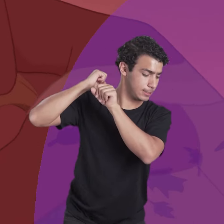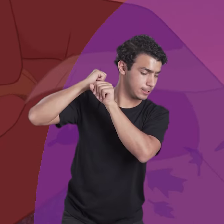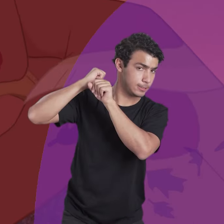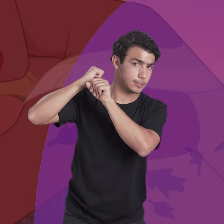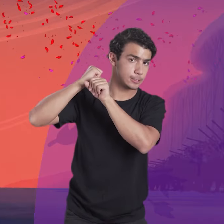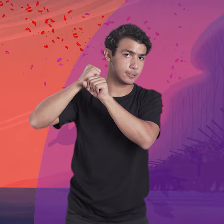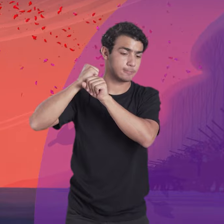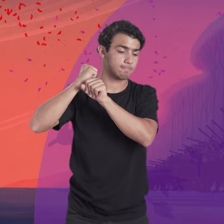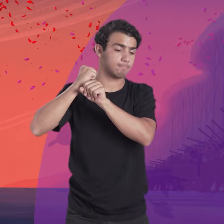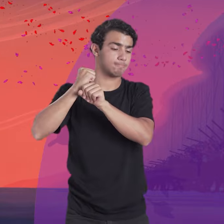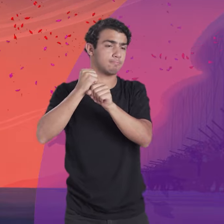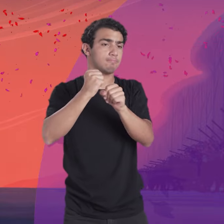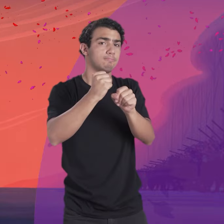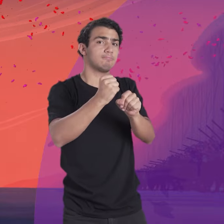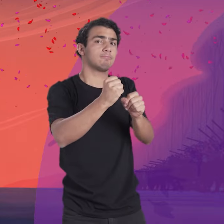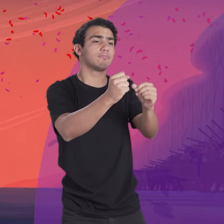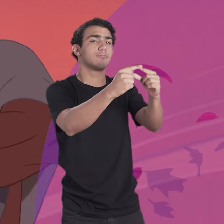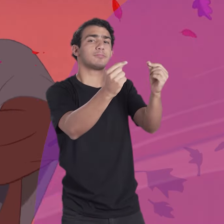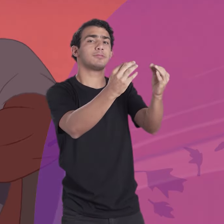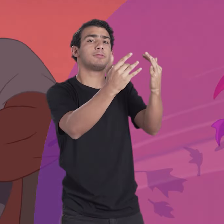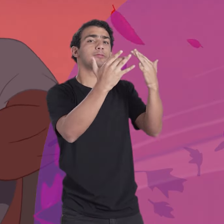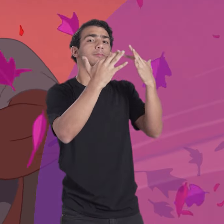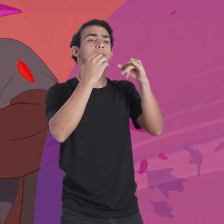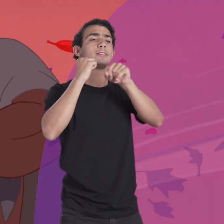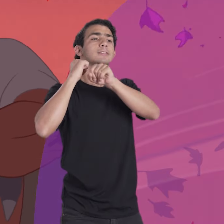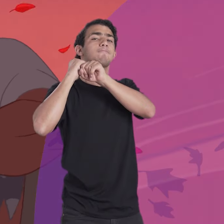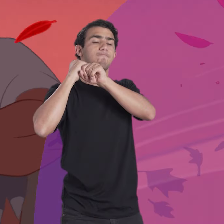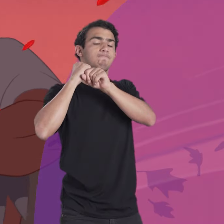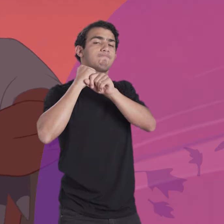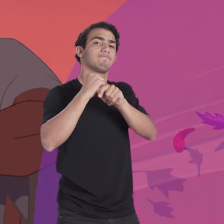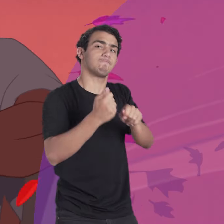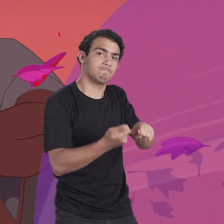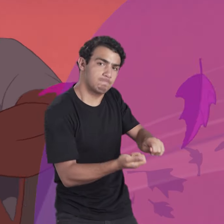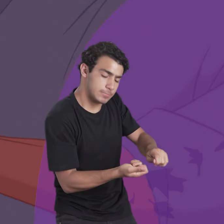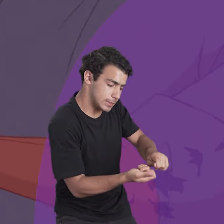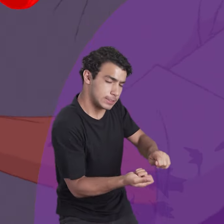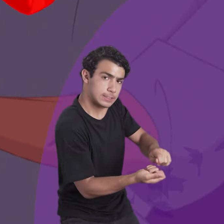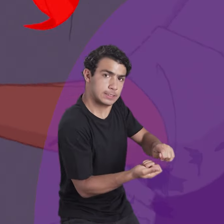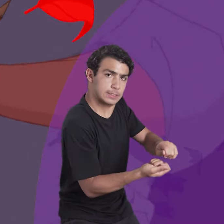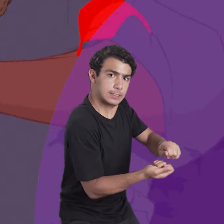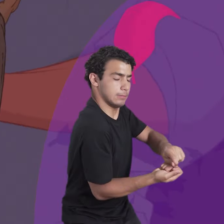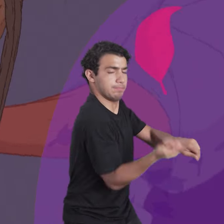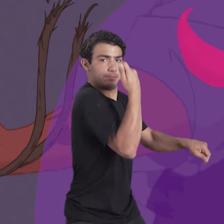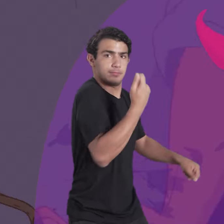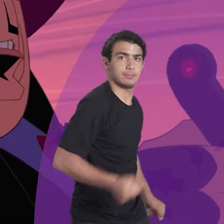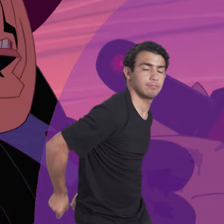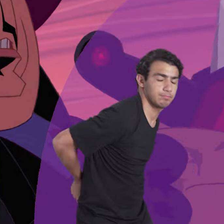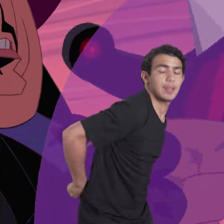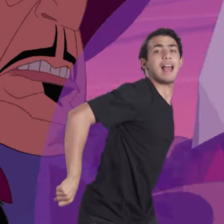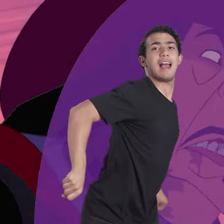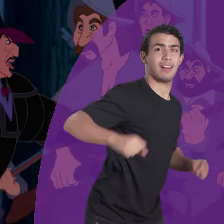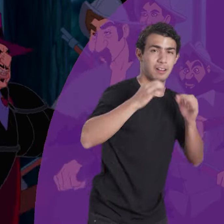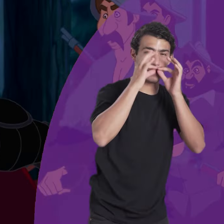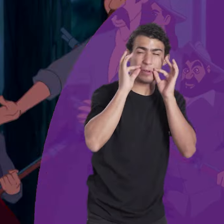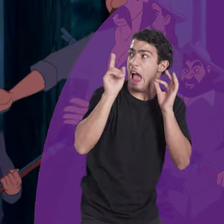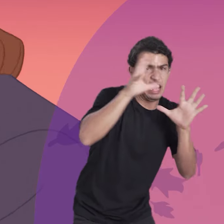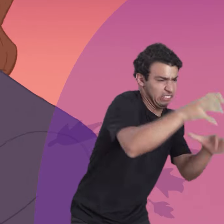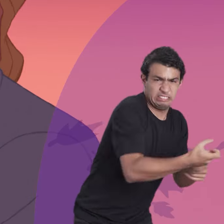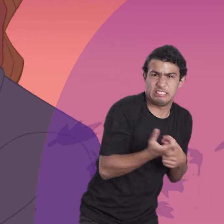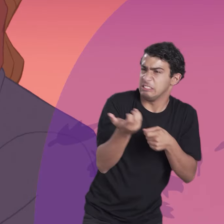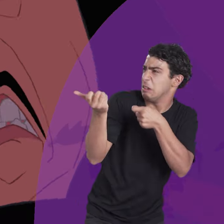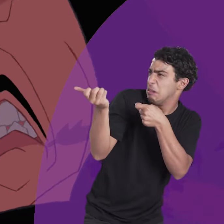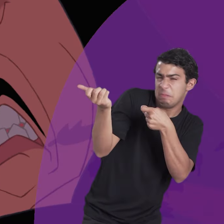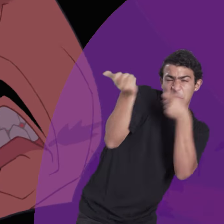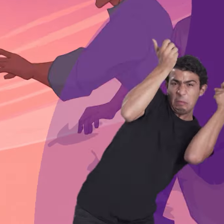castigue al capitán. Los espíritus se envuelven de sabiduría al gran jefe y libera a John. Redcliffe